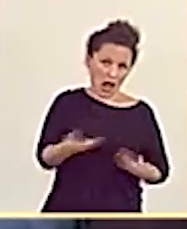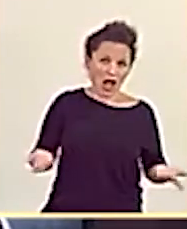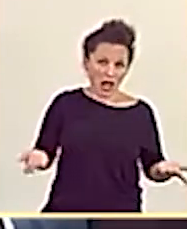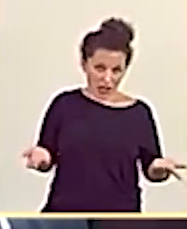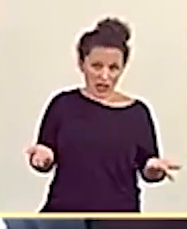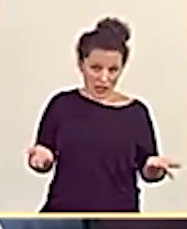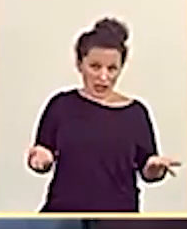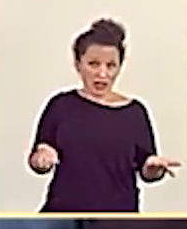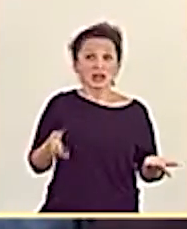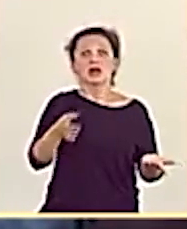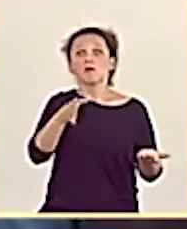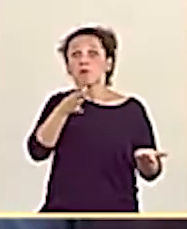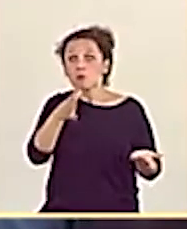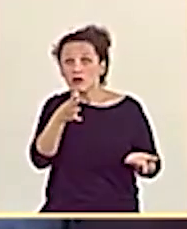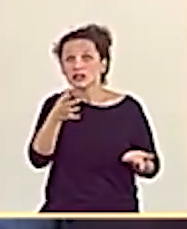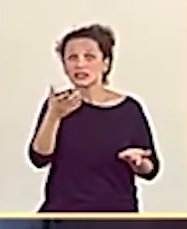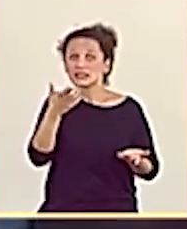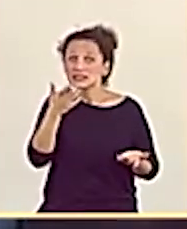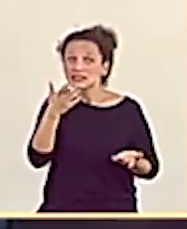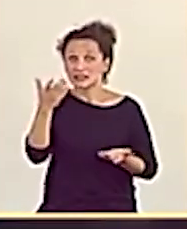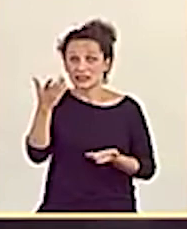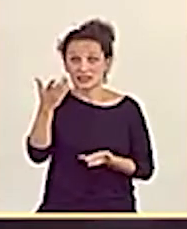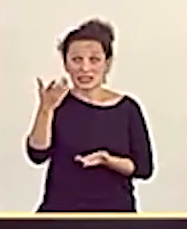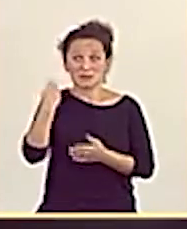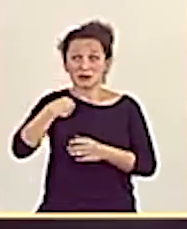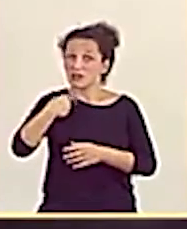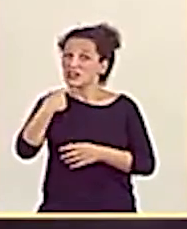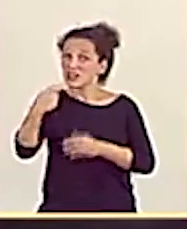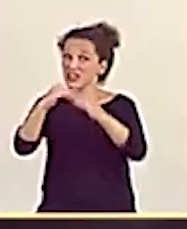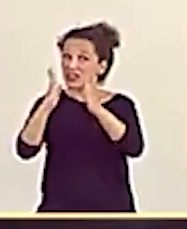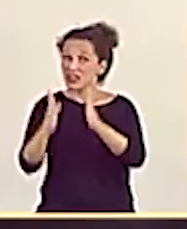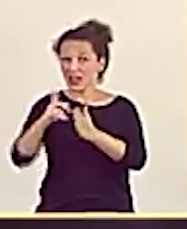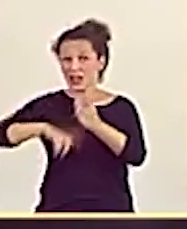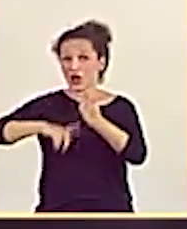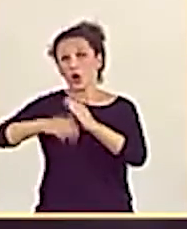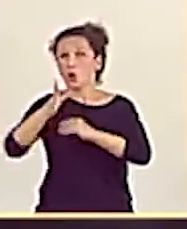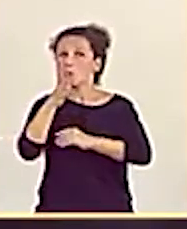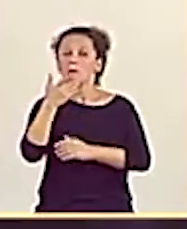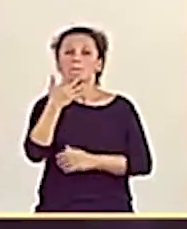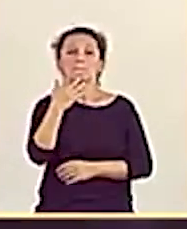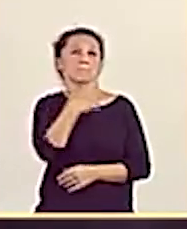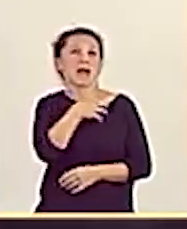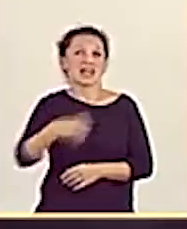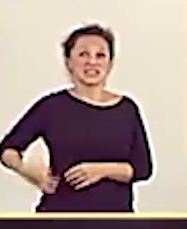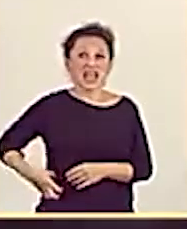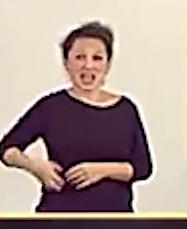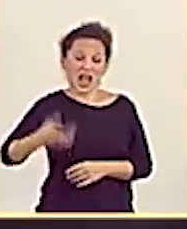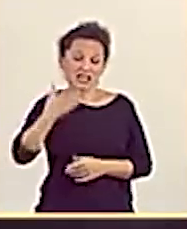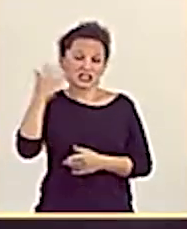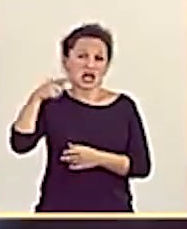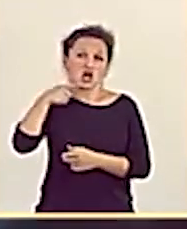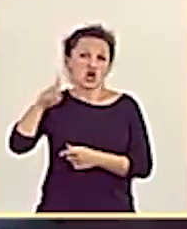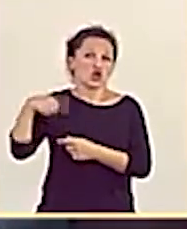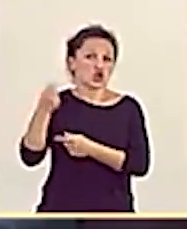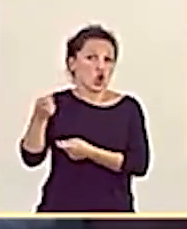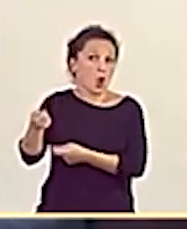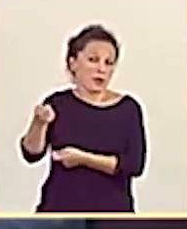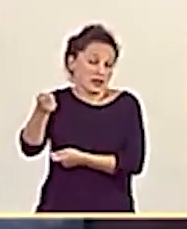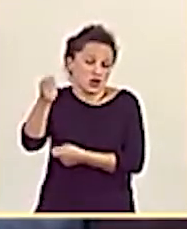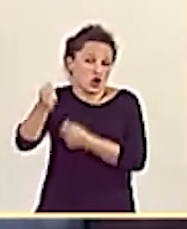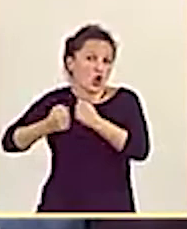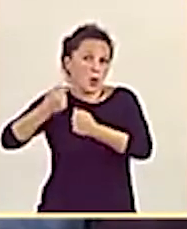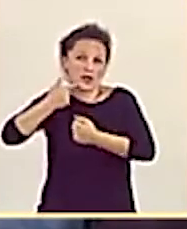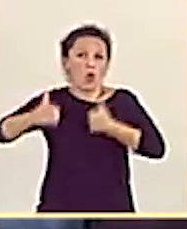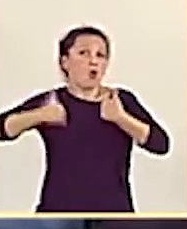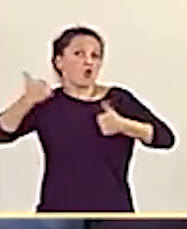el dictado en materia de vivienda de quien ha pasado de ser el Robin Hood de Vallecas al marqués de Galapagar. Espero y deseo y